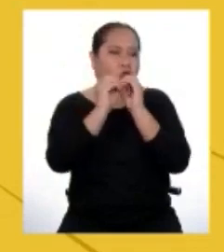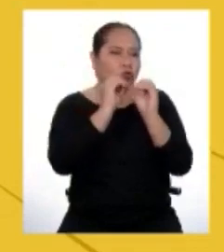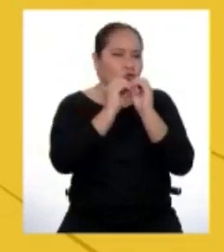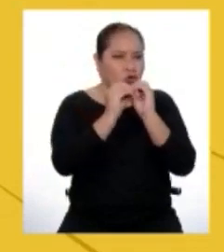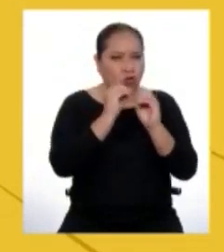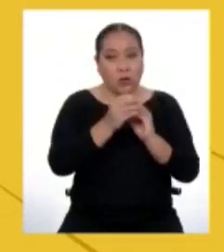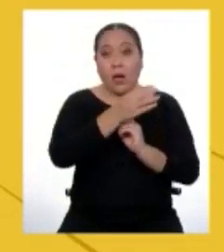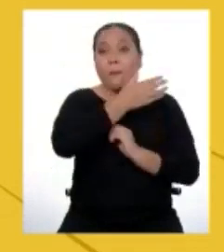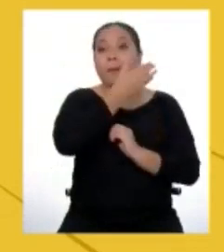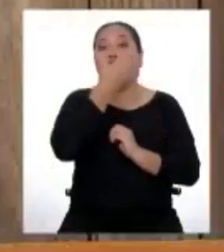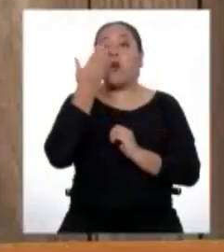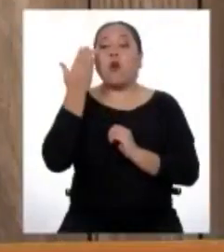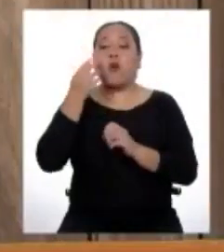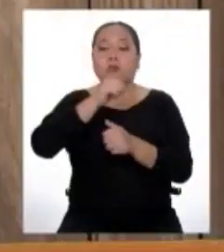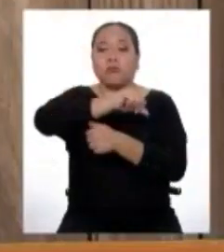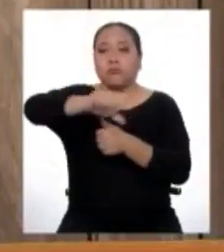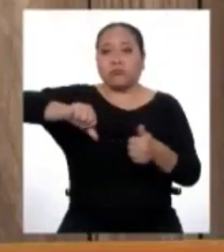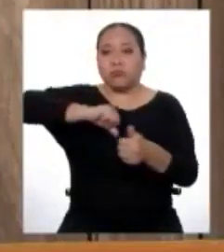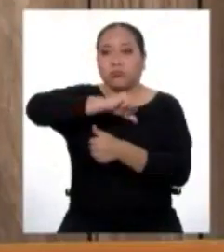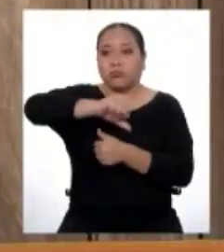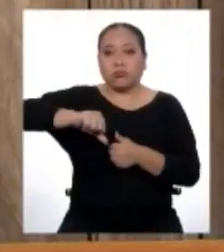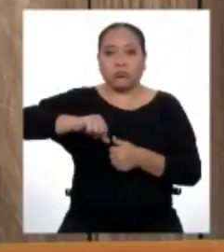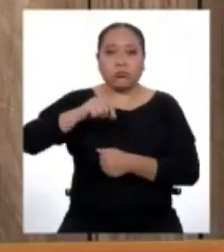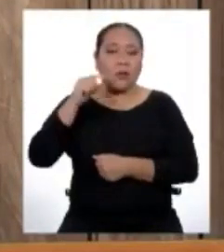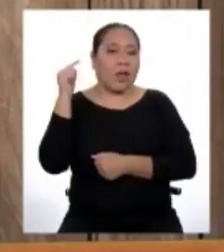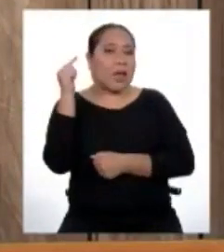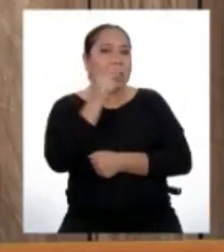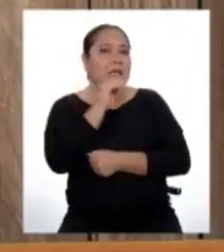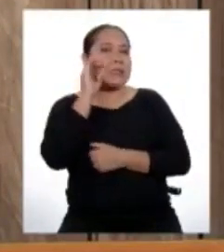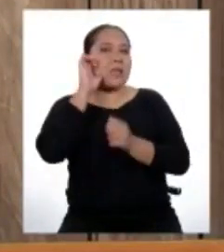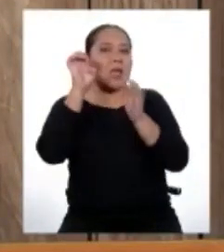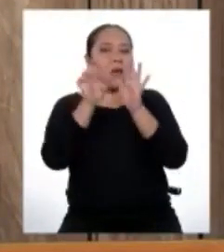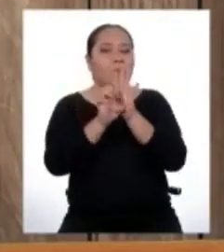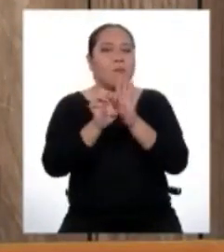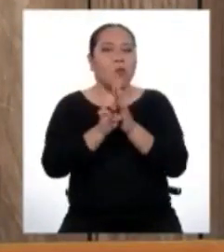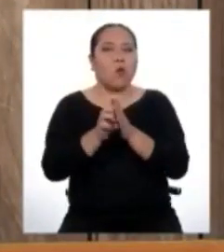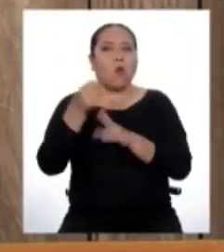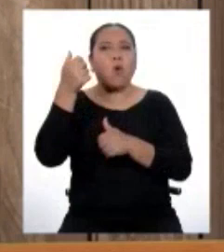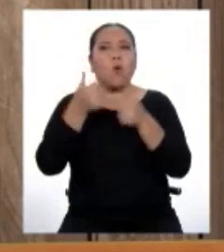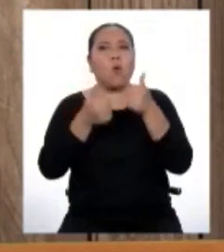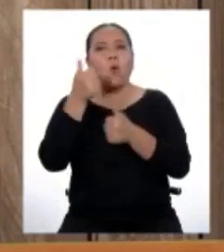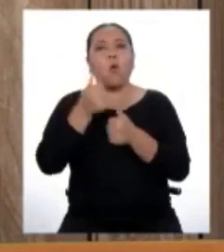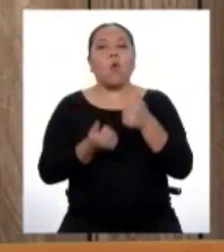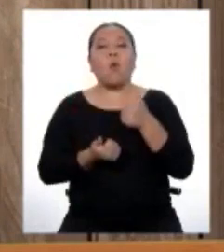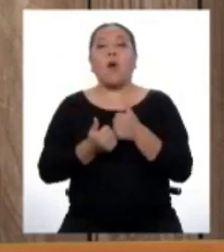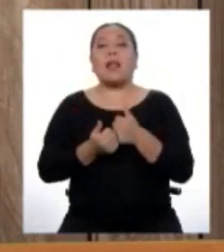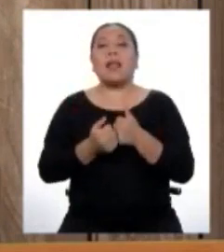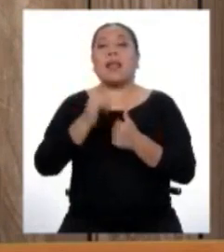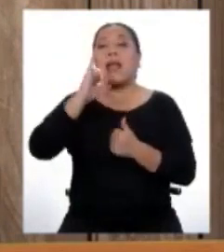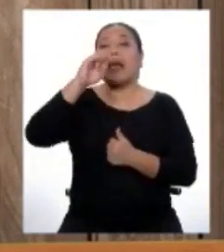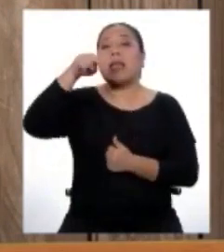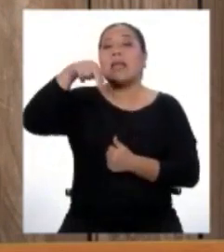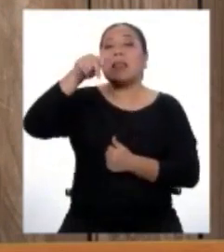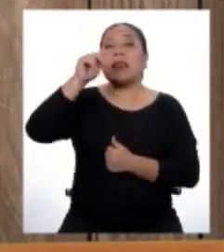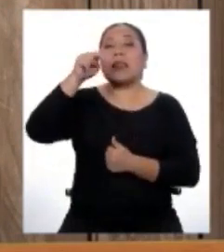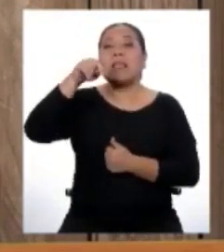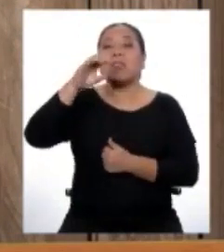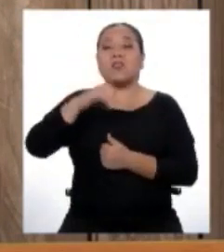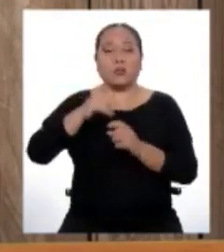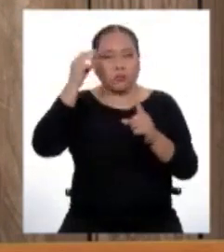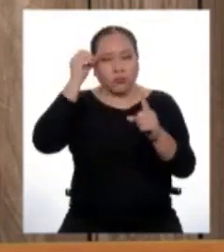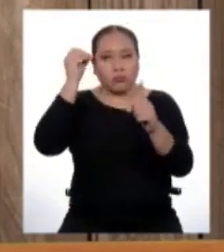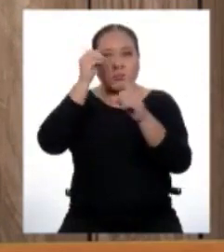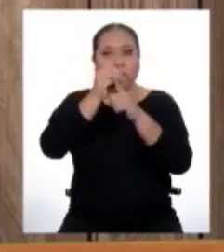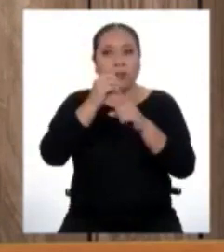mejorar nuestro entorno. En este ejemplo, ¿cuál sería la intención, la idea principal